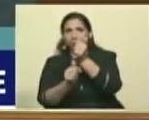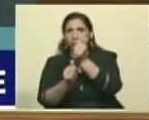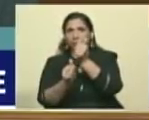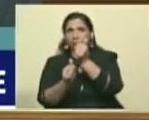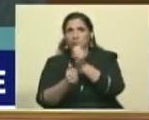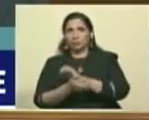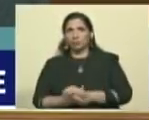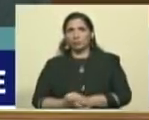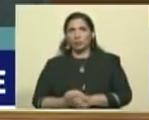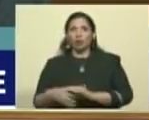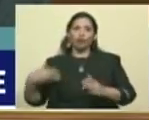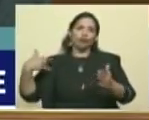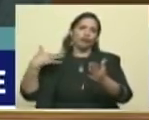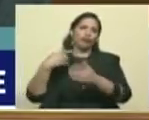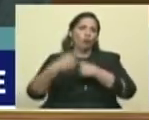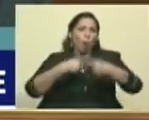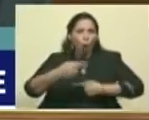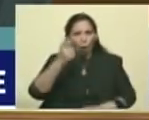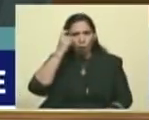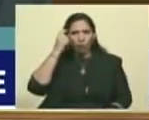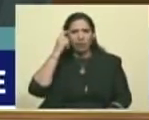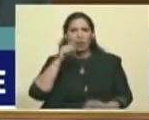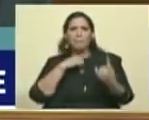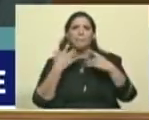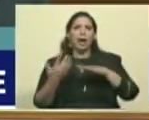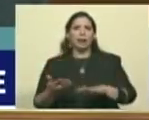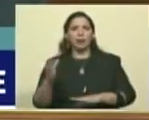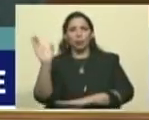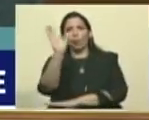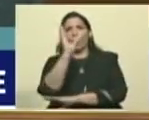Todos los días matan al menos a dos dirigentes campesinos.